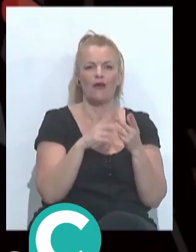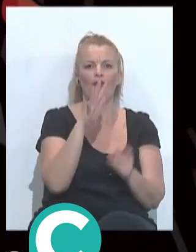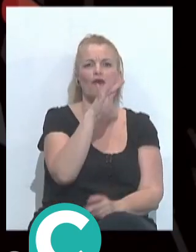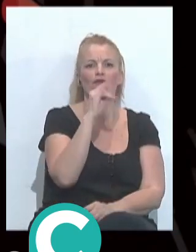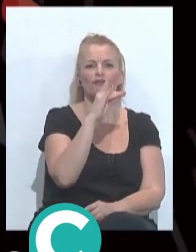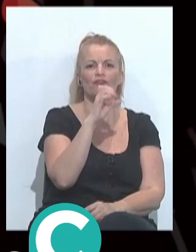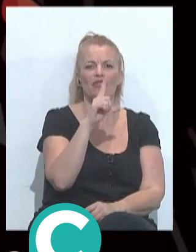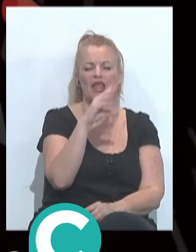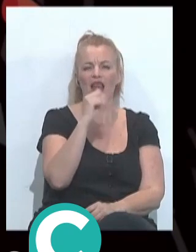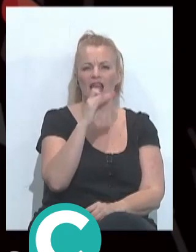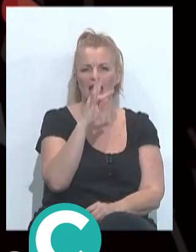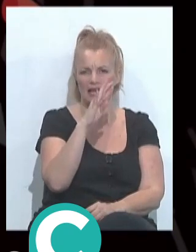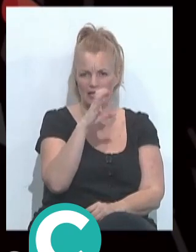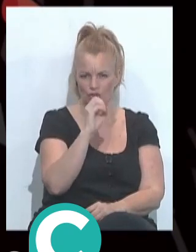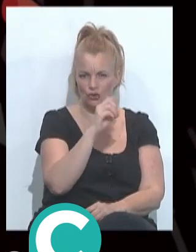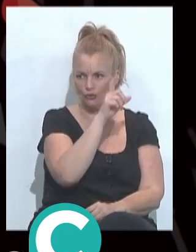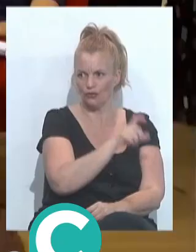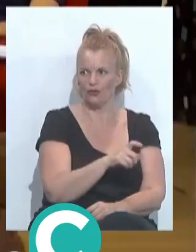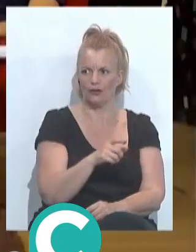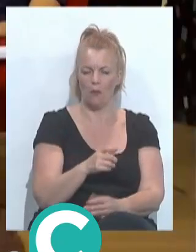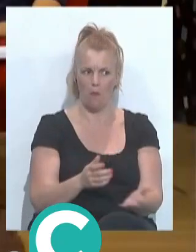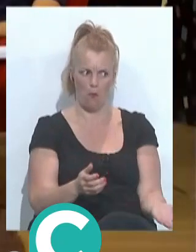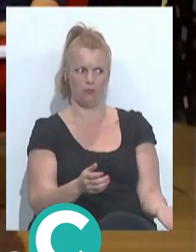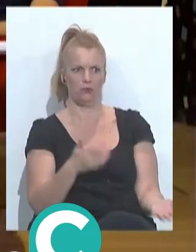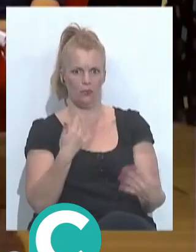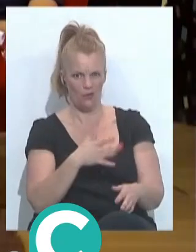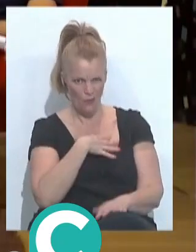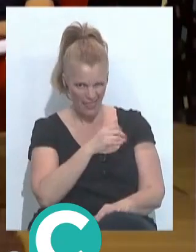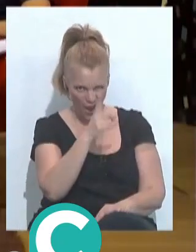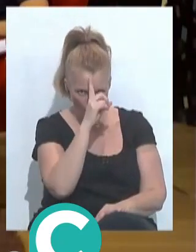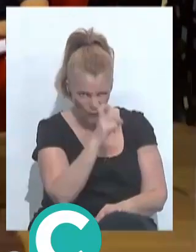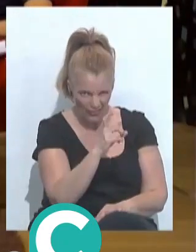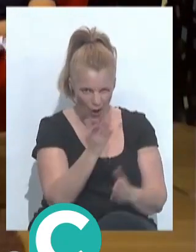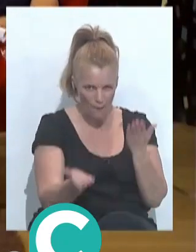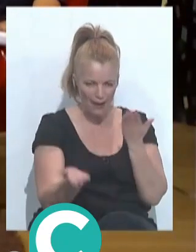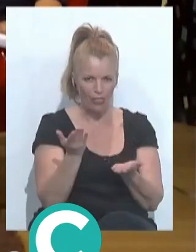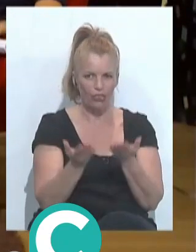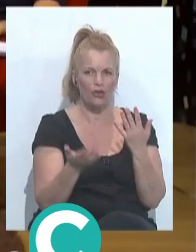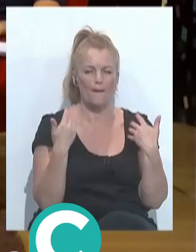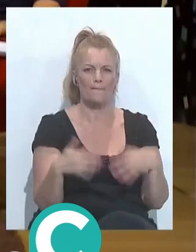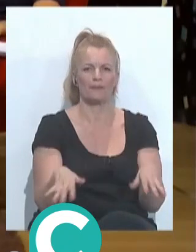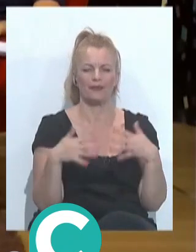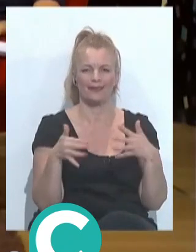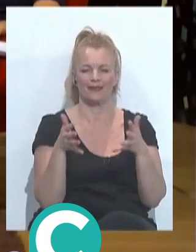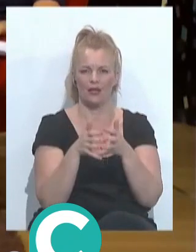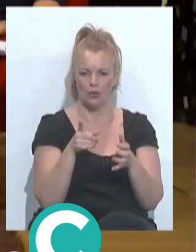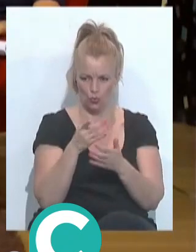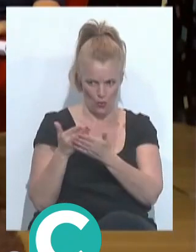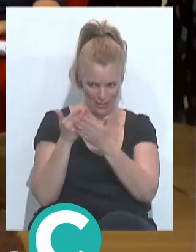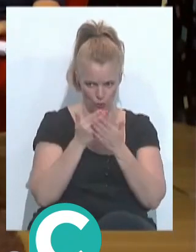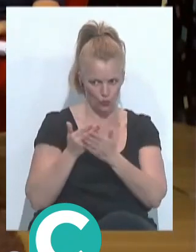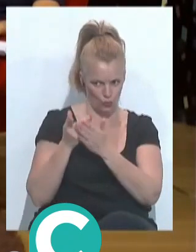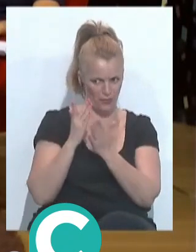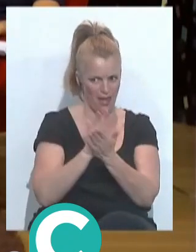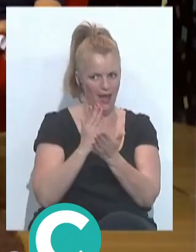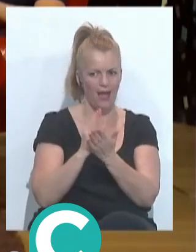creo si que era franco yo no sé cómo podía acordar de esa cosa de verdad tú eso te la estudió antes de